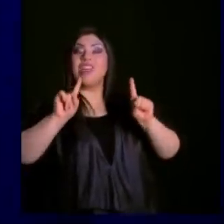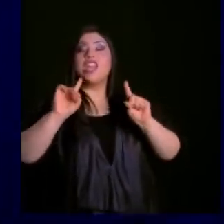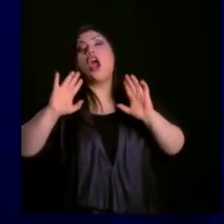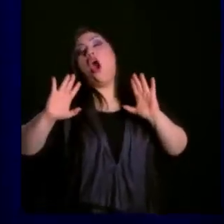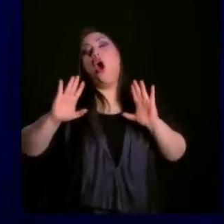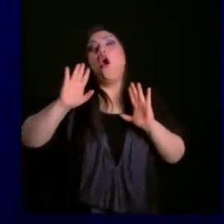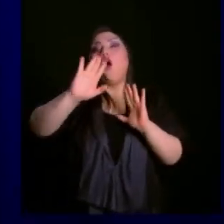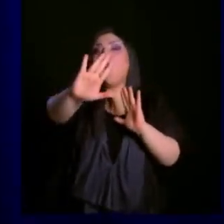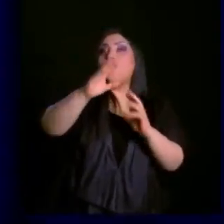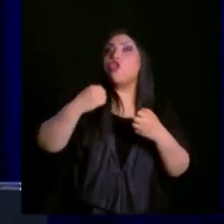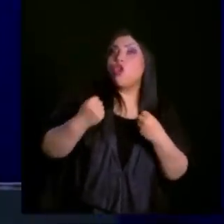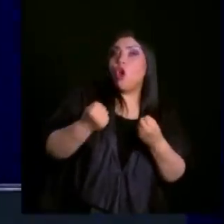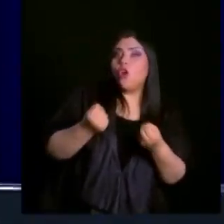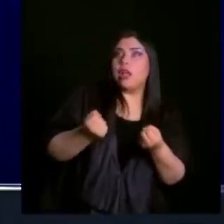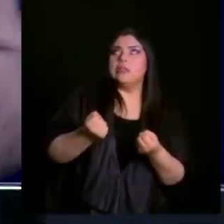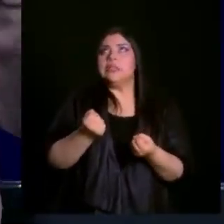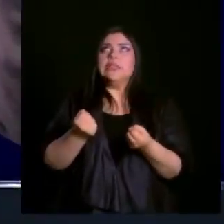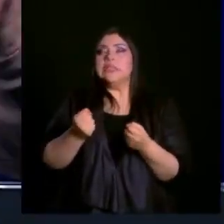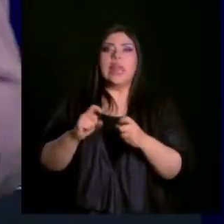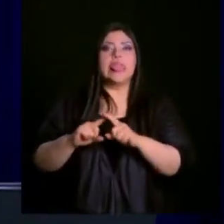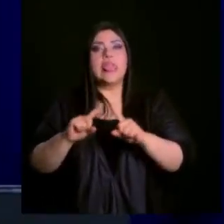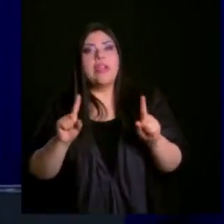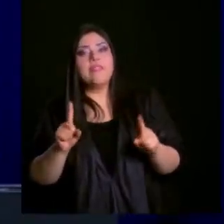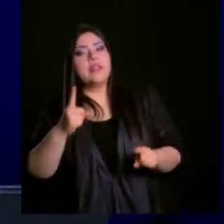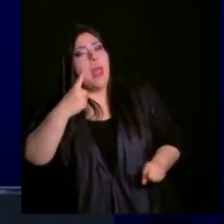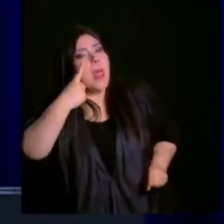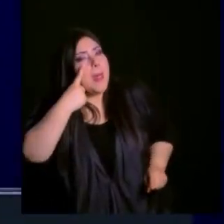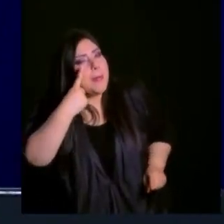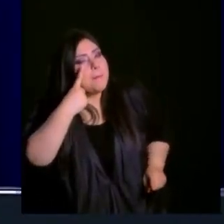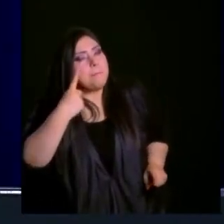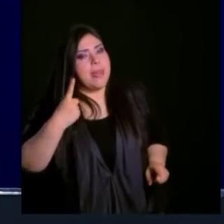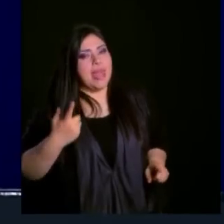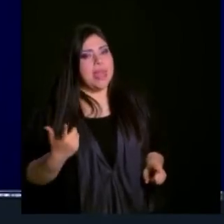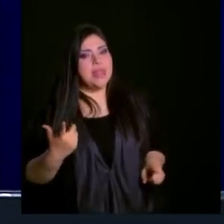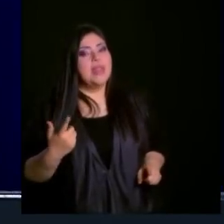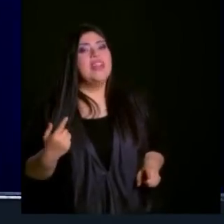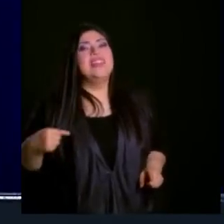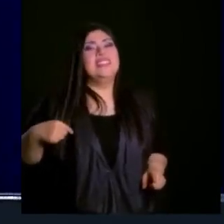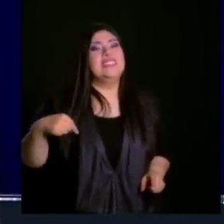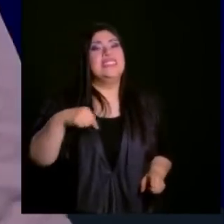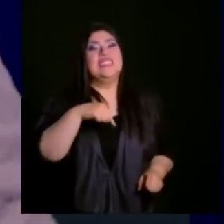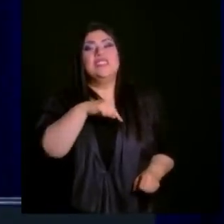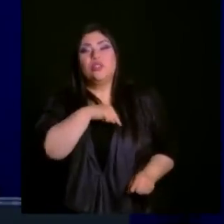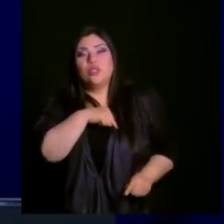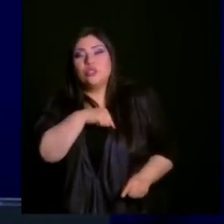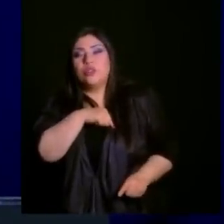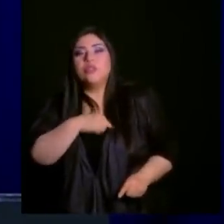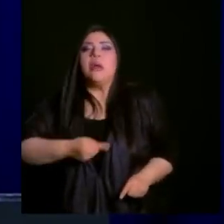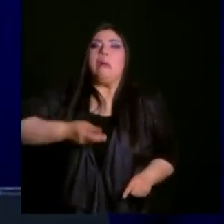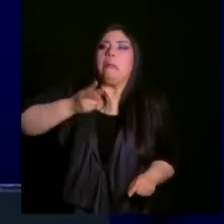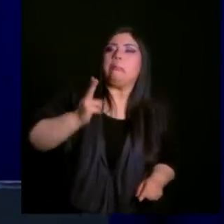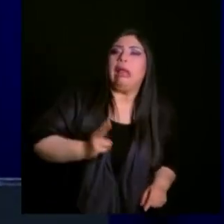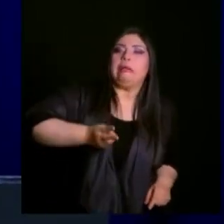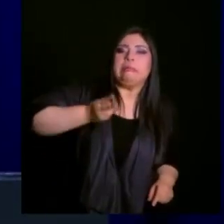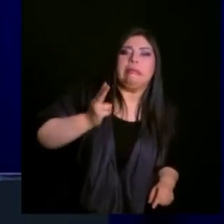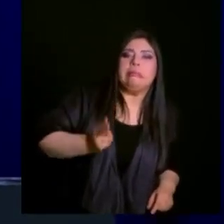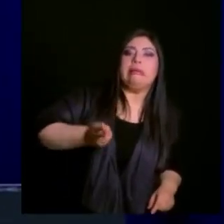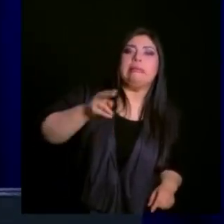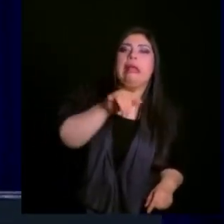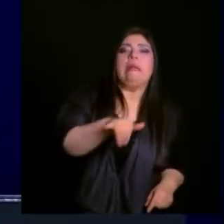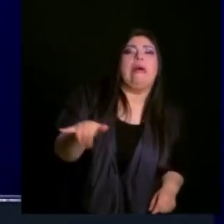haces, hacerlo de diferente manera. Ojo, si seguimos insistiendo en seguir haciendo lo mismo,